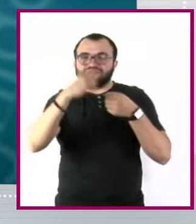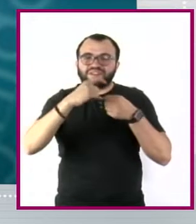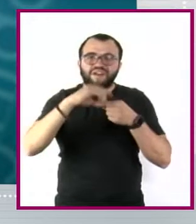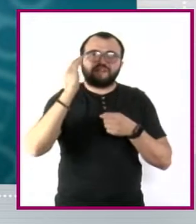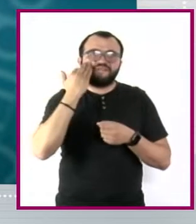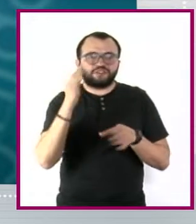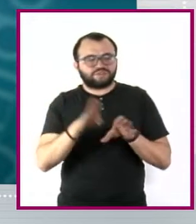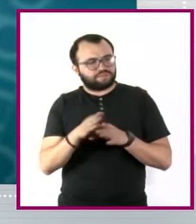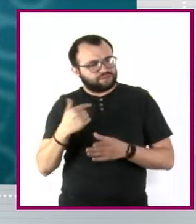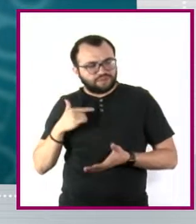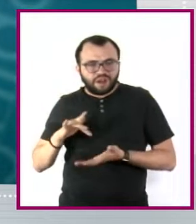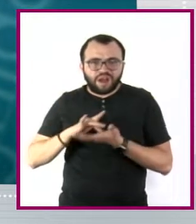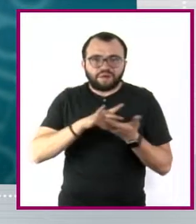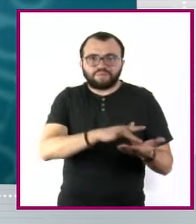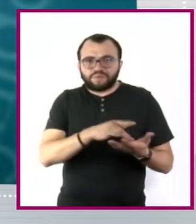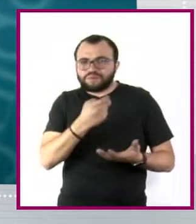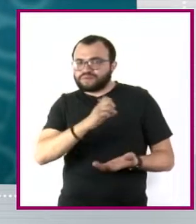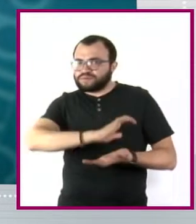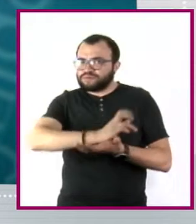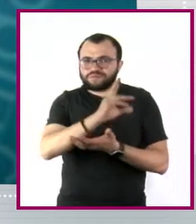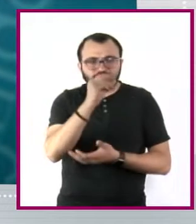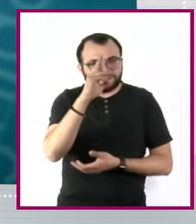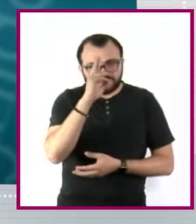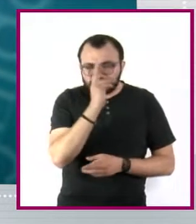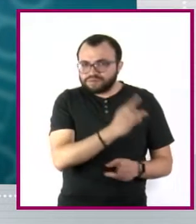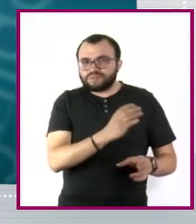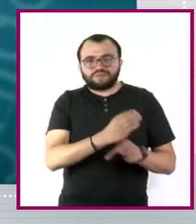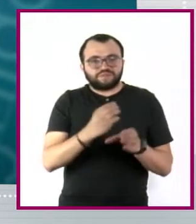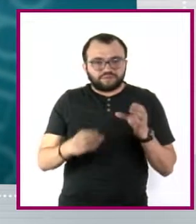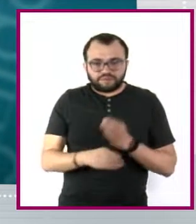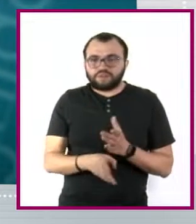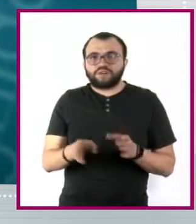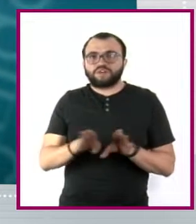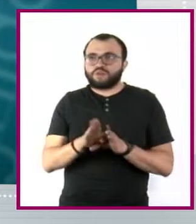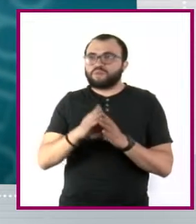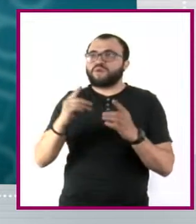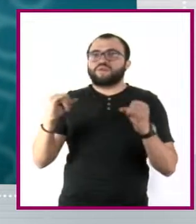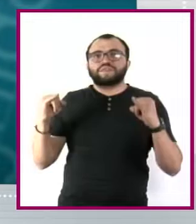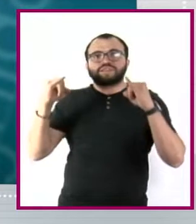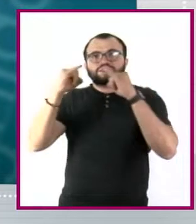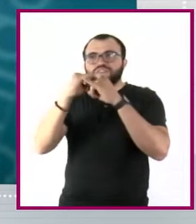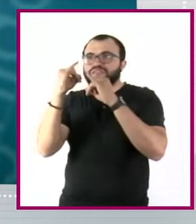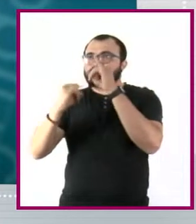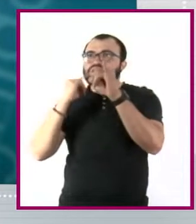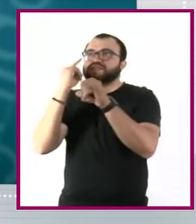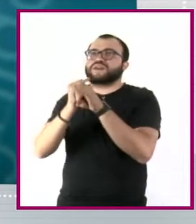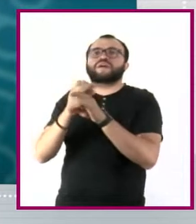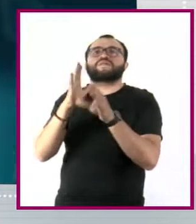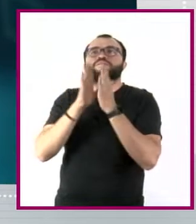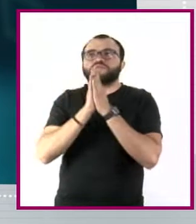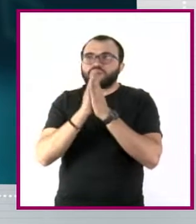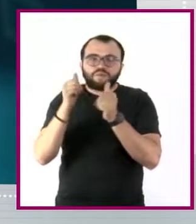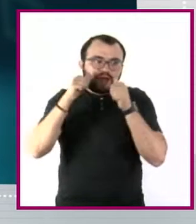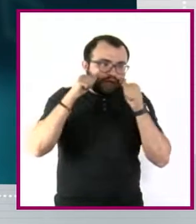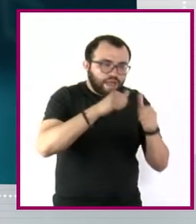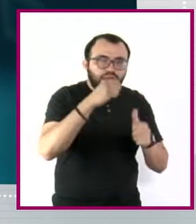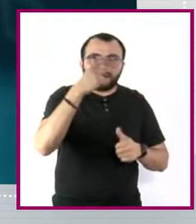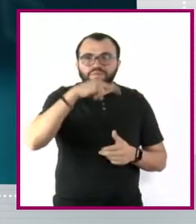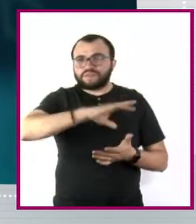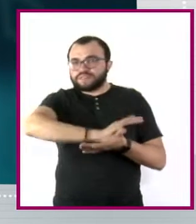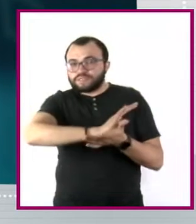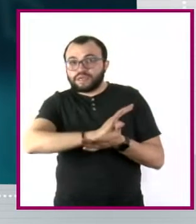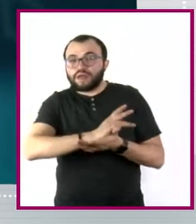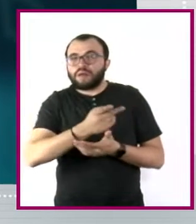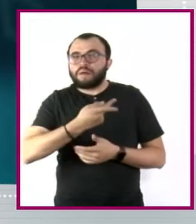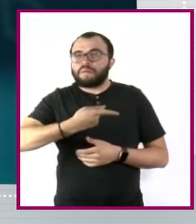solidaridad para apoyar la causa, exhortos de organismos internacionales, iniciativas legales en los países, entre otras. Pero, ¿cómo